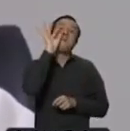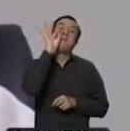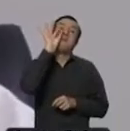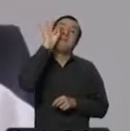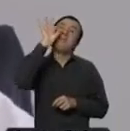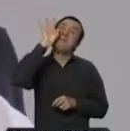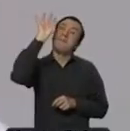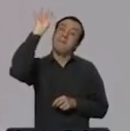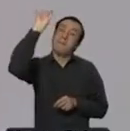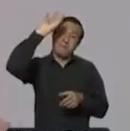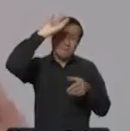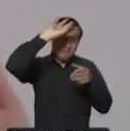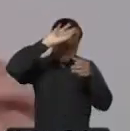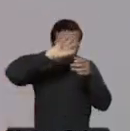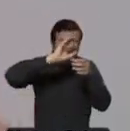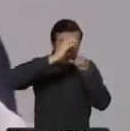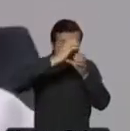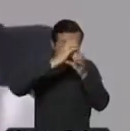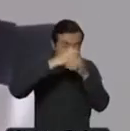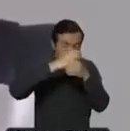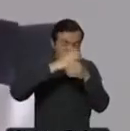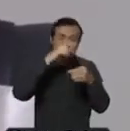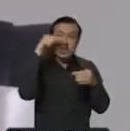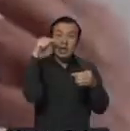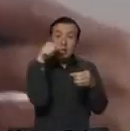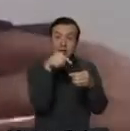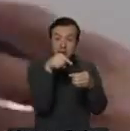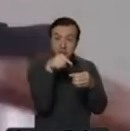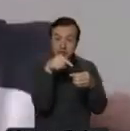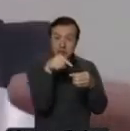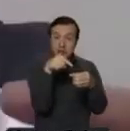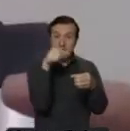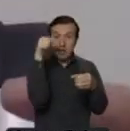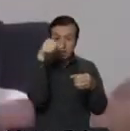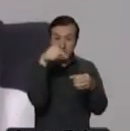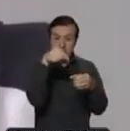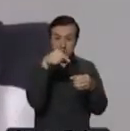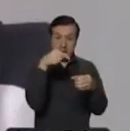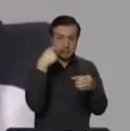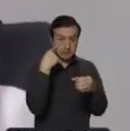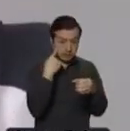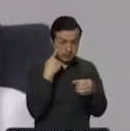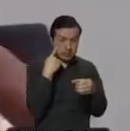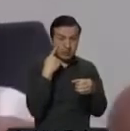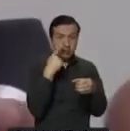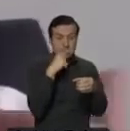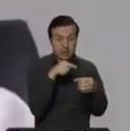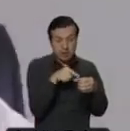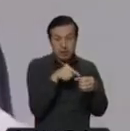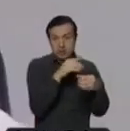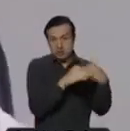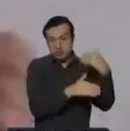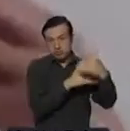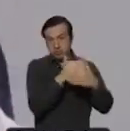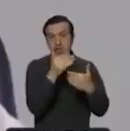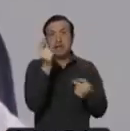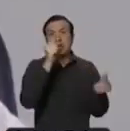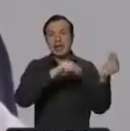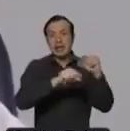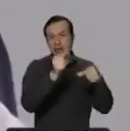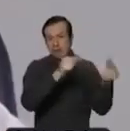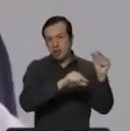que lo que hacen es en tiempo real una secuencia de reacciones